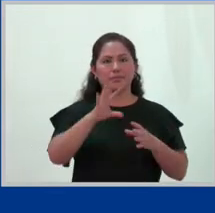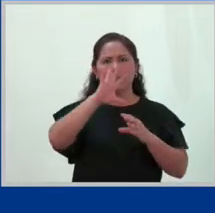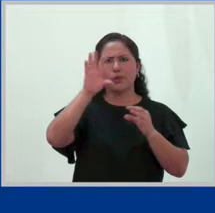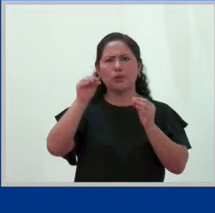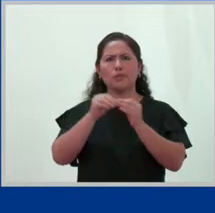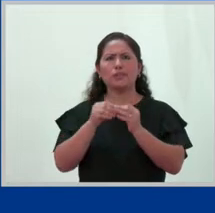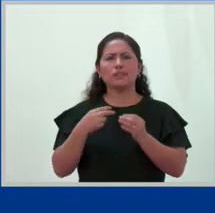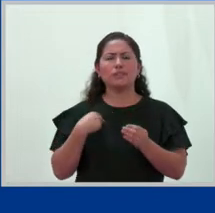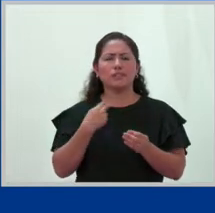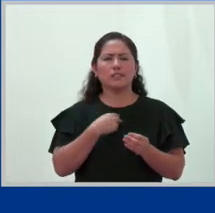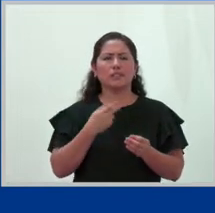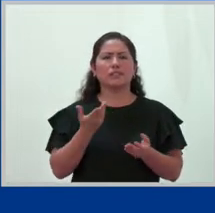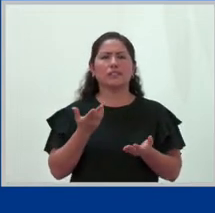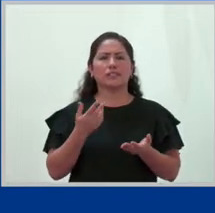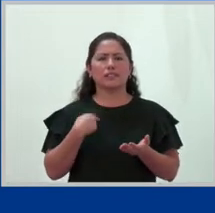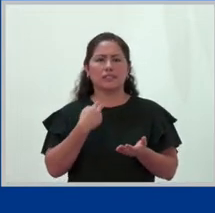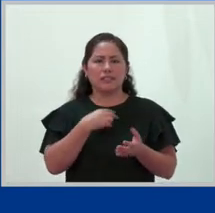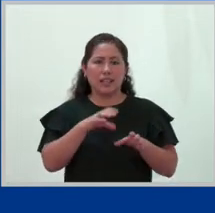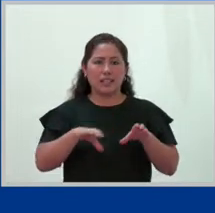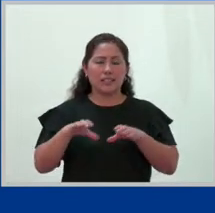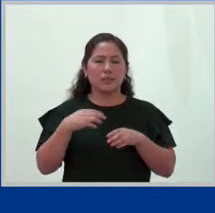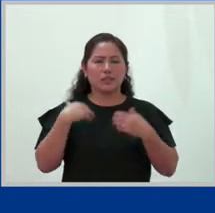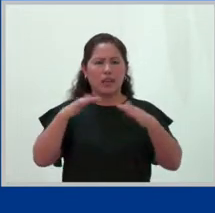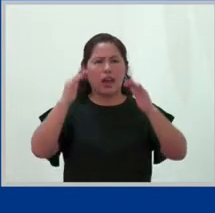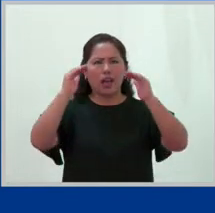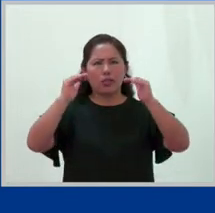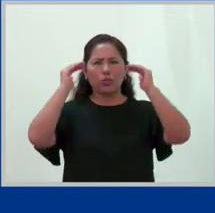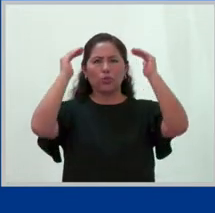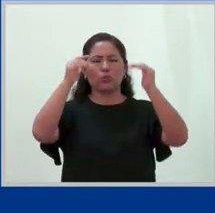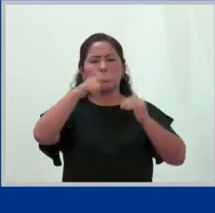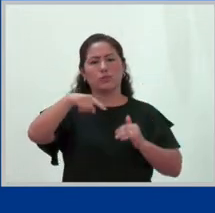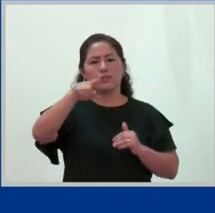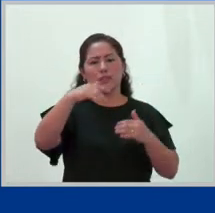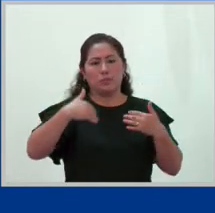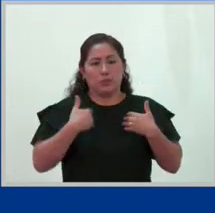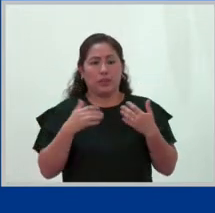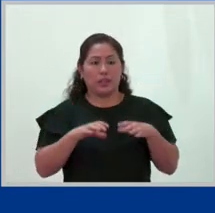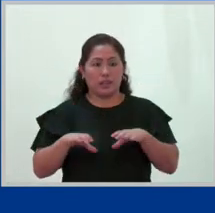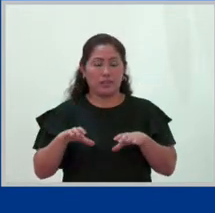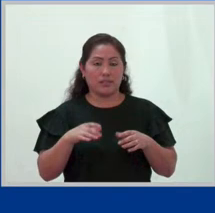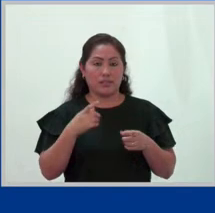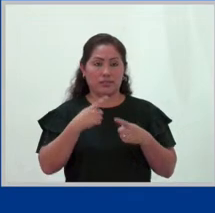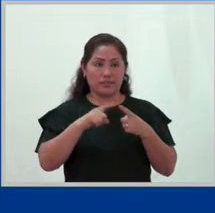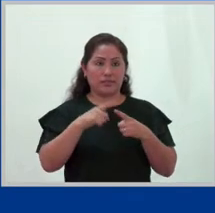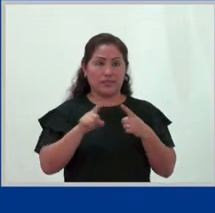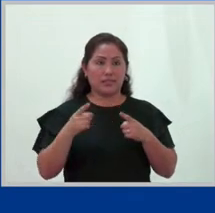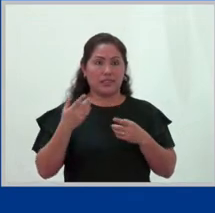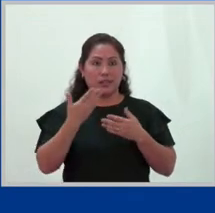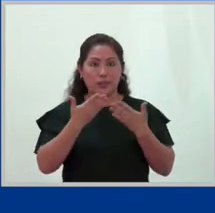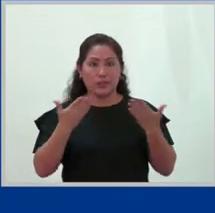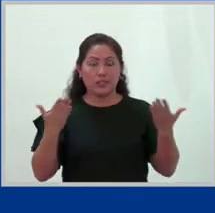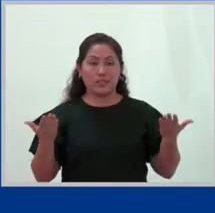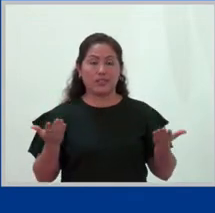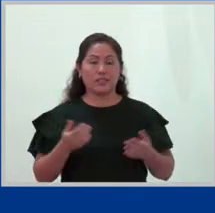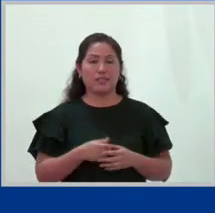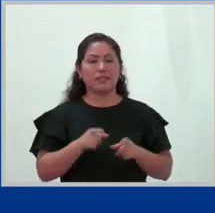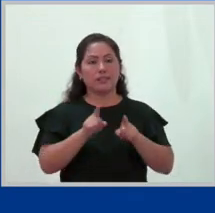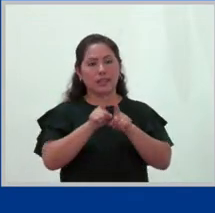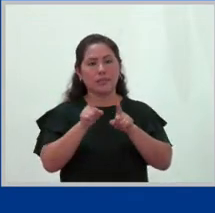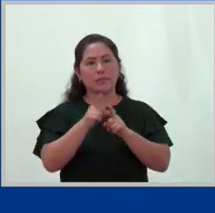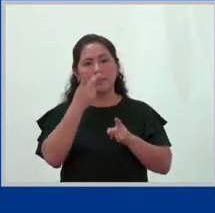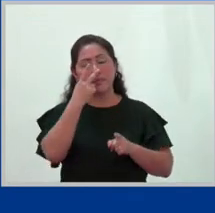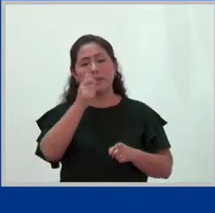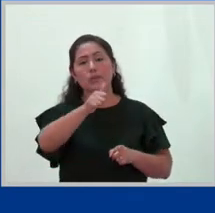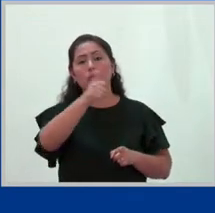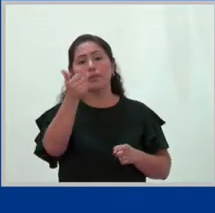realizamos porque somos adultos que tenemos la capacidad para ser autónomos. Pero seguramente también muchos de ustedes tienen